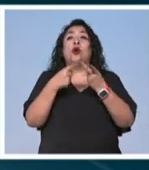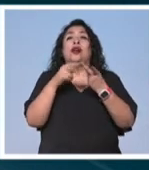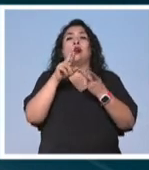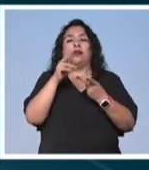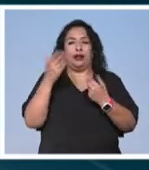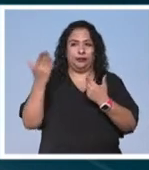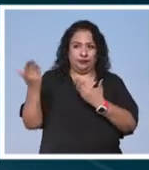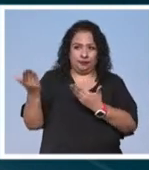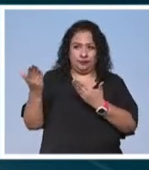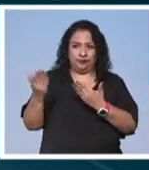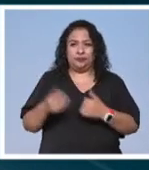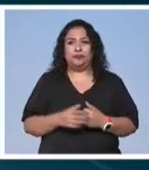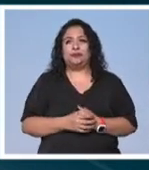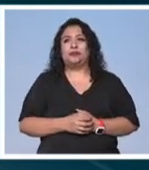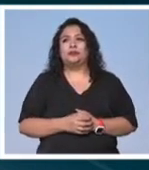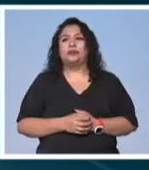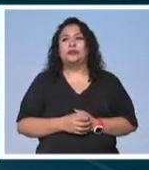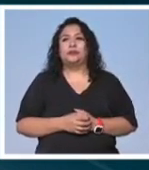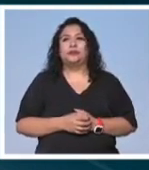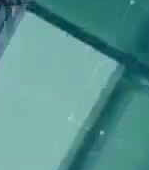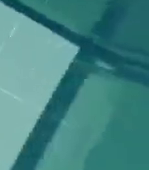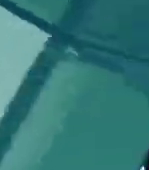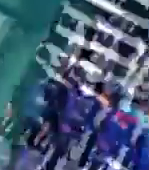vamos con ustedes al otro lado del estudio